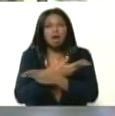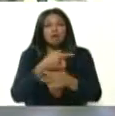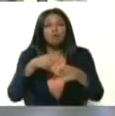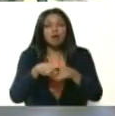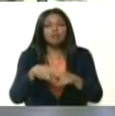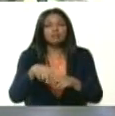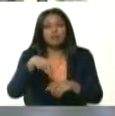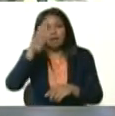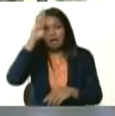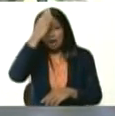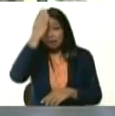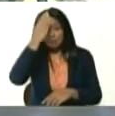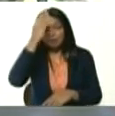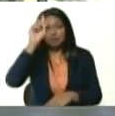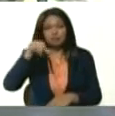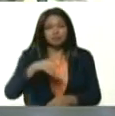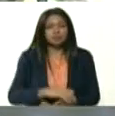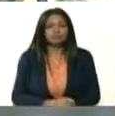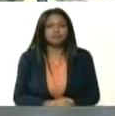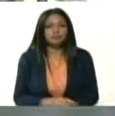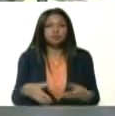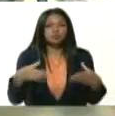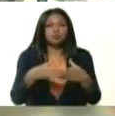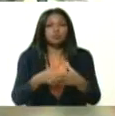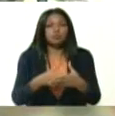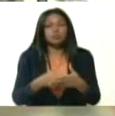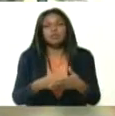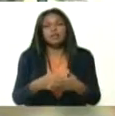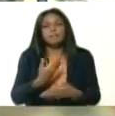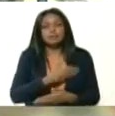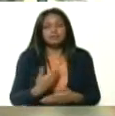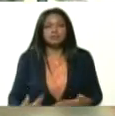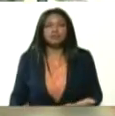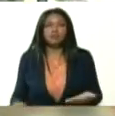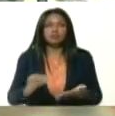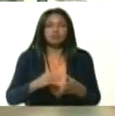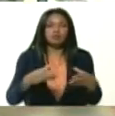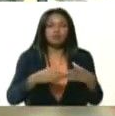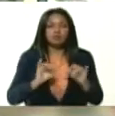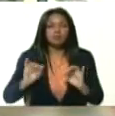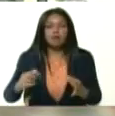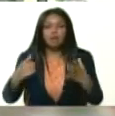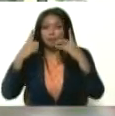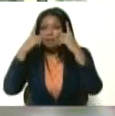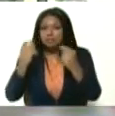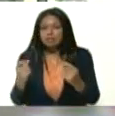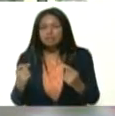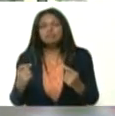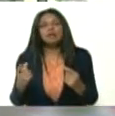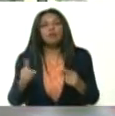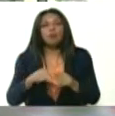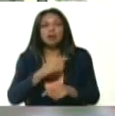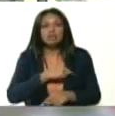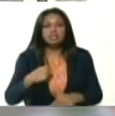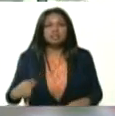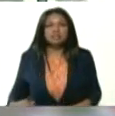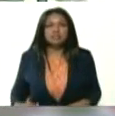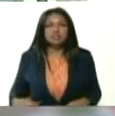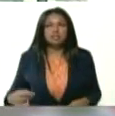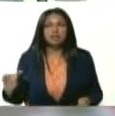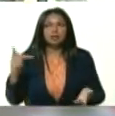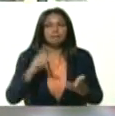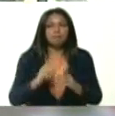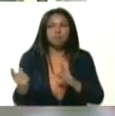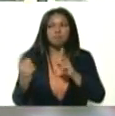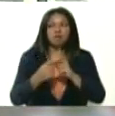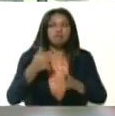y mañana la comisión presidencial recibirá nuevamente a la delegación de especialistas chinos que estuvieron en el